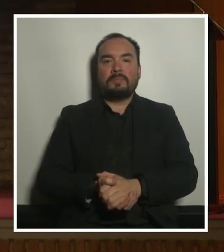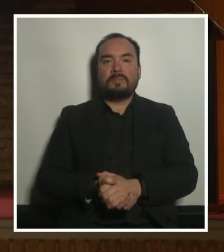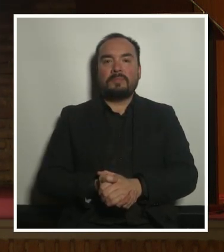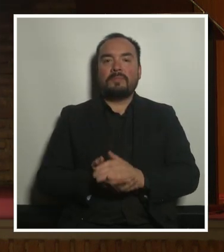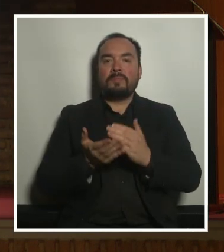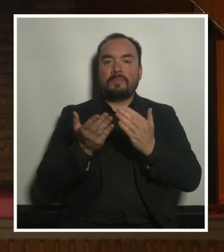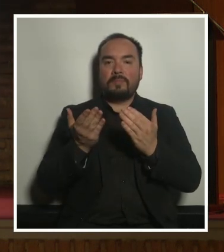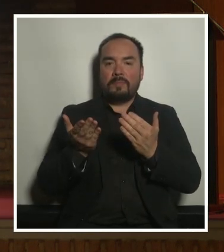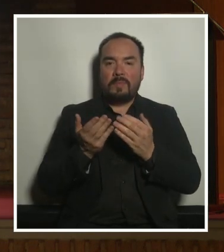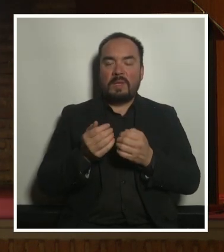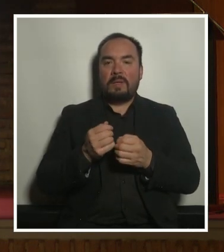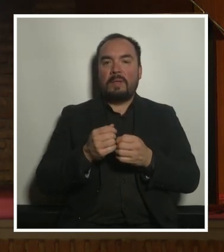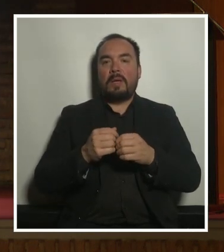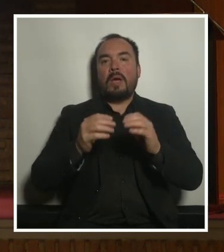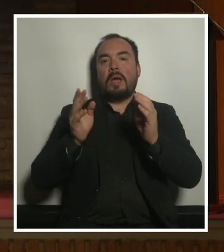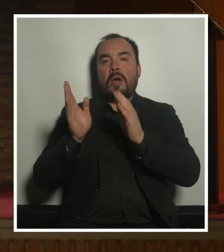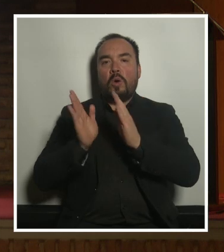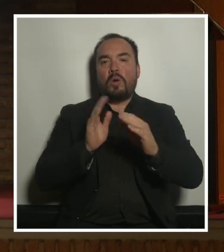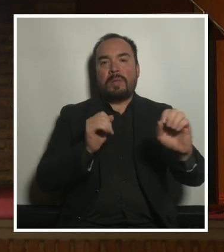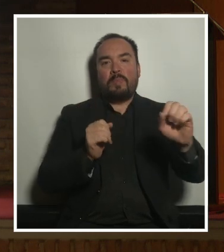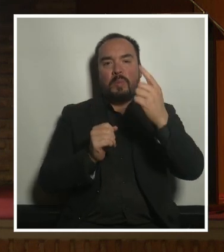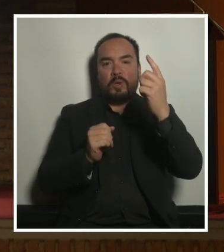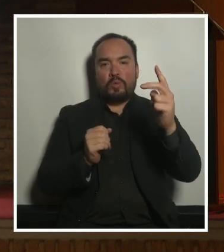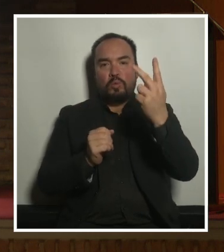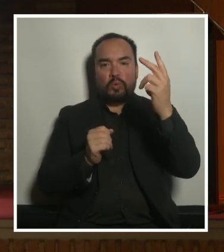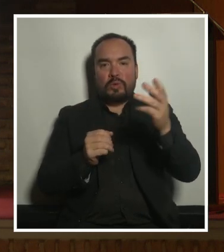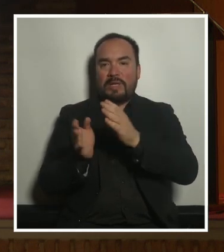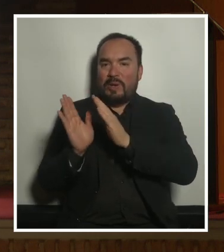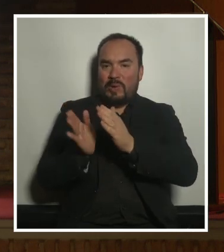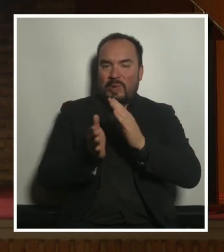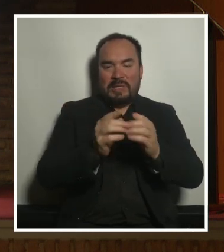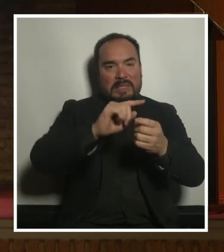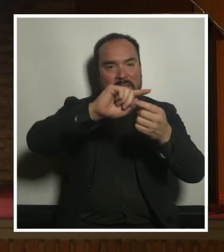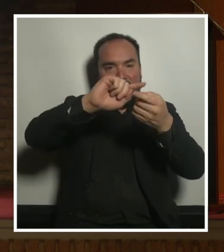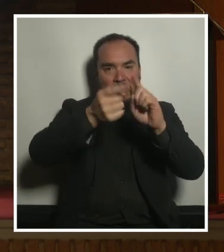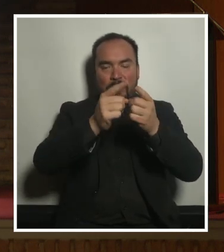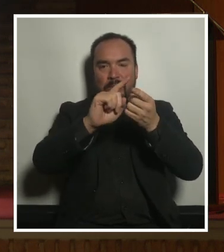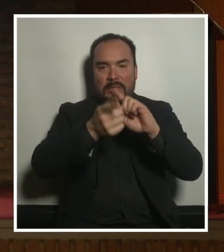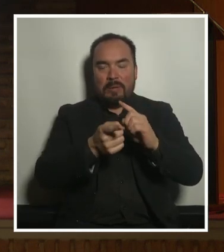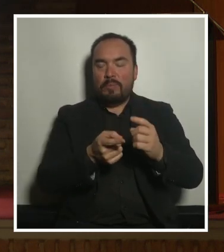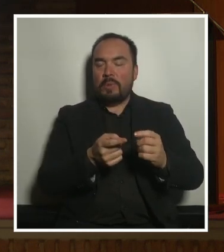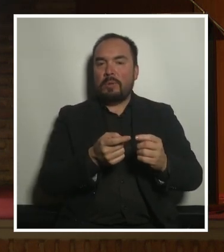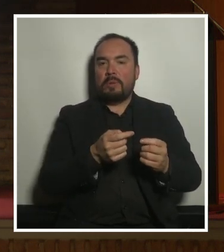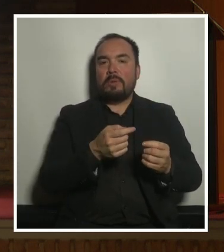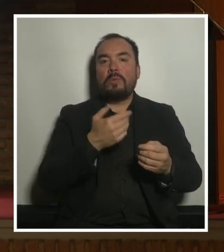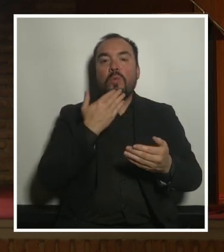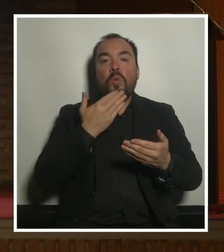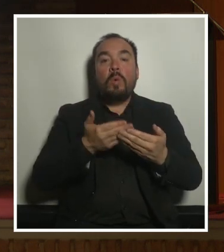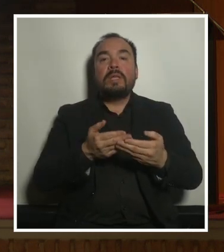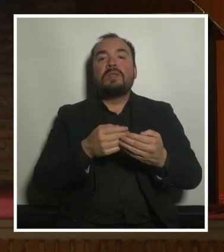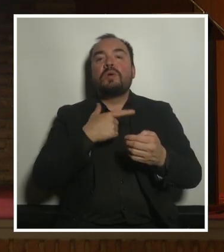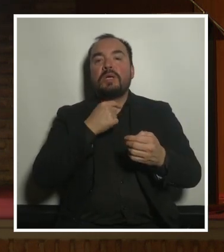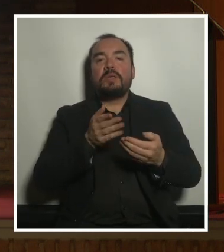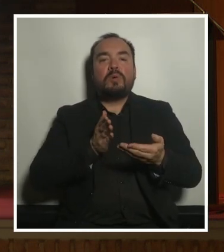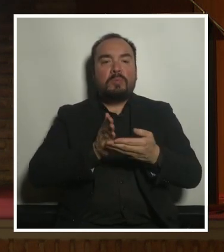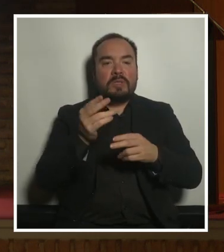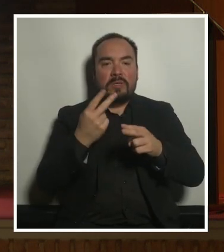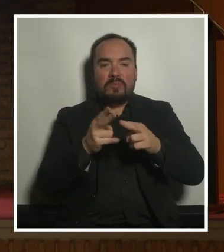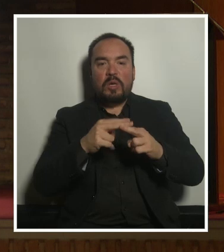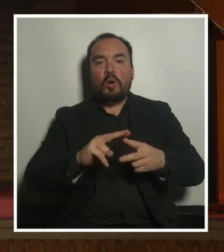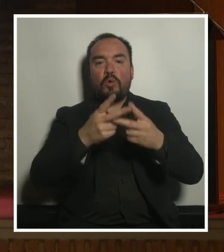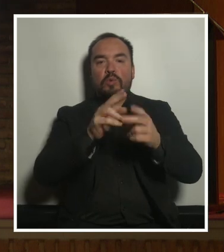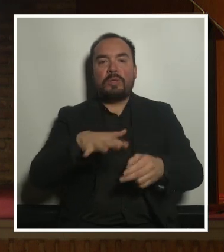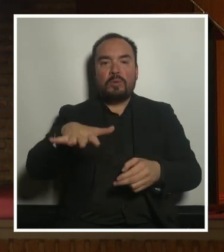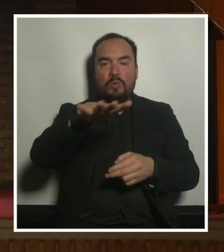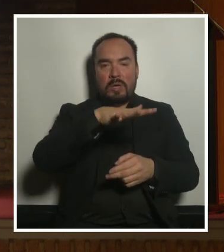cuáles son las prioridades a la hora de construir ciudades a la hora de construir territorios por lo tanto lo que promovemos o lo que creemos que hay que hacer